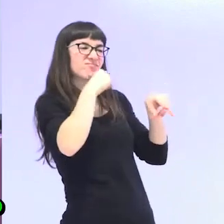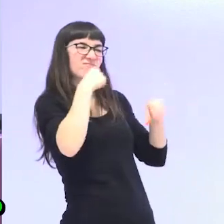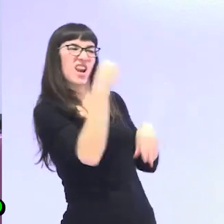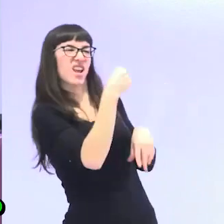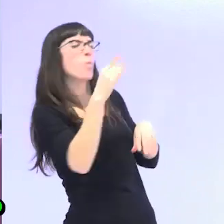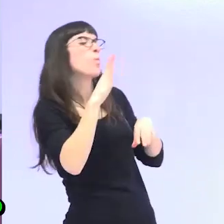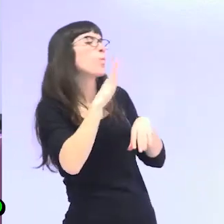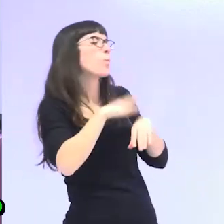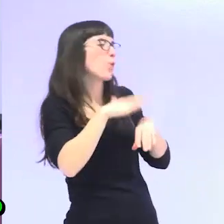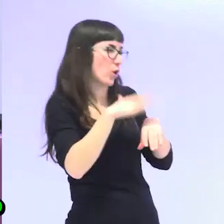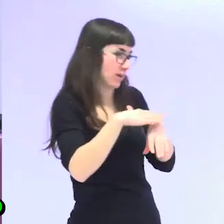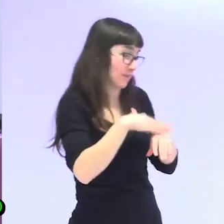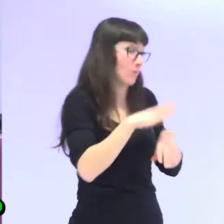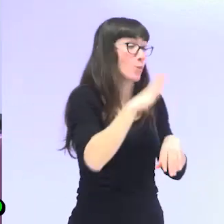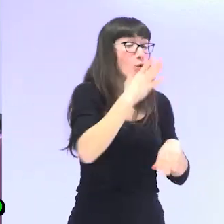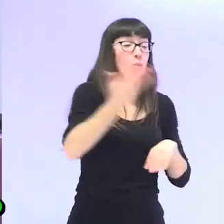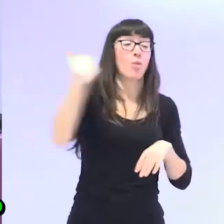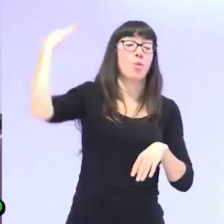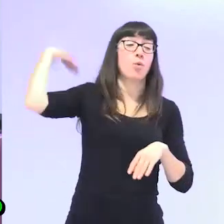históricamente